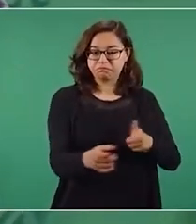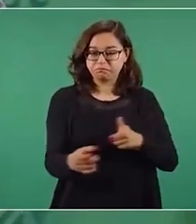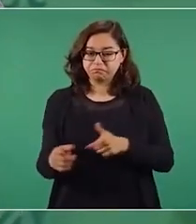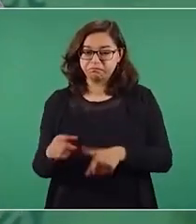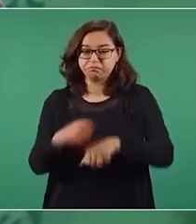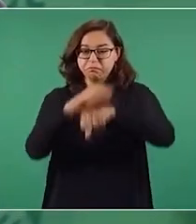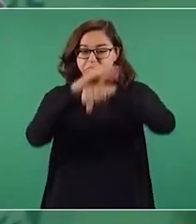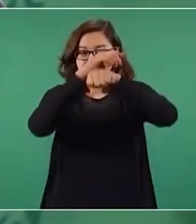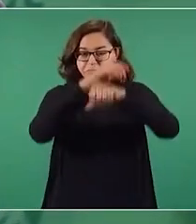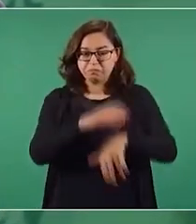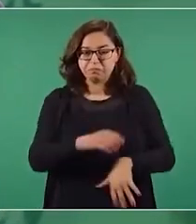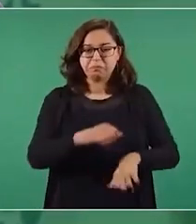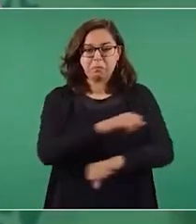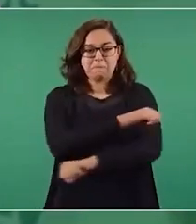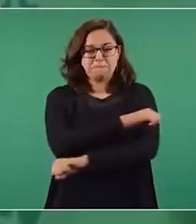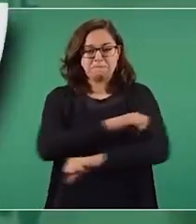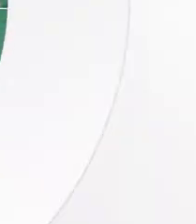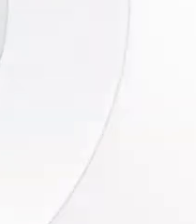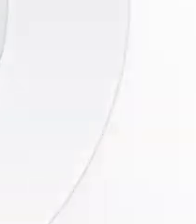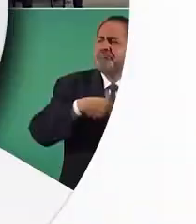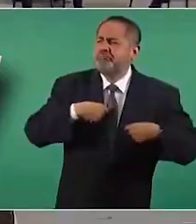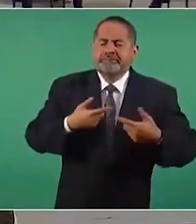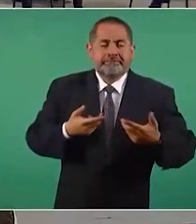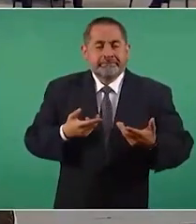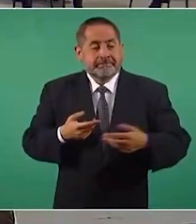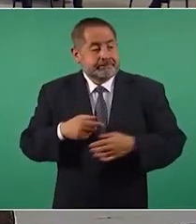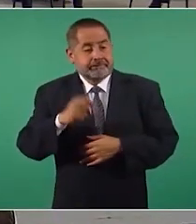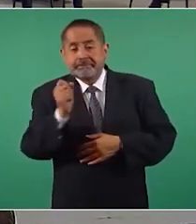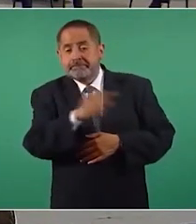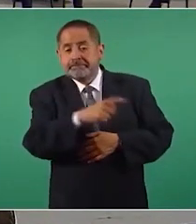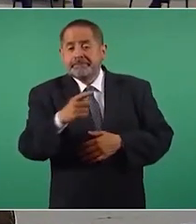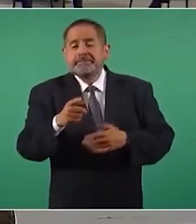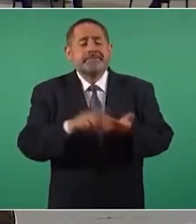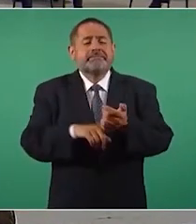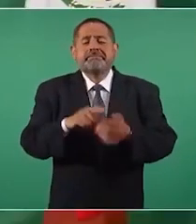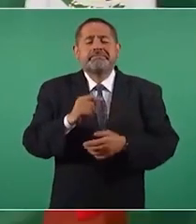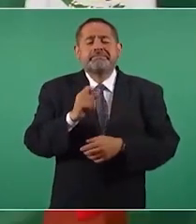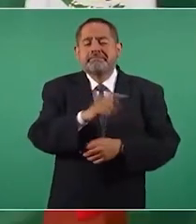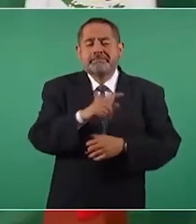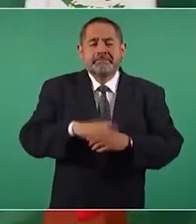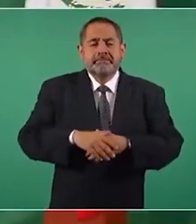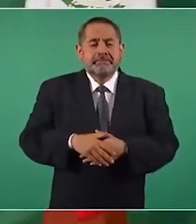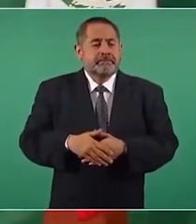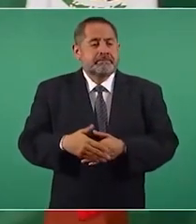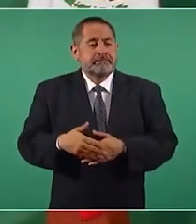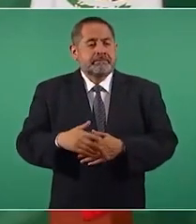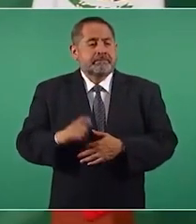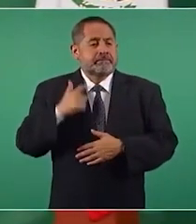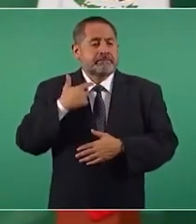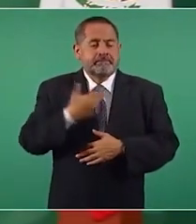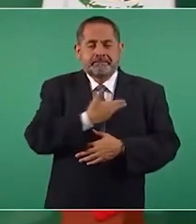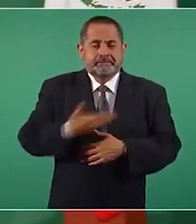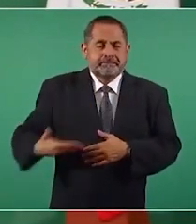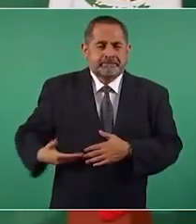acostumbraba antes, una masacre. Lo acaba de decir el presidente Calderón,